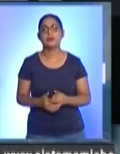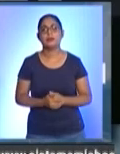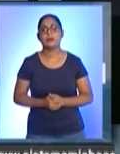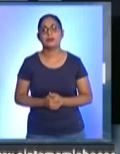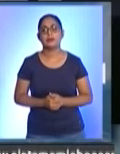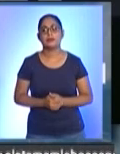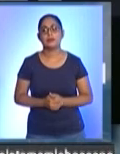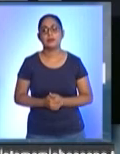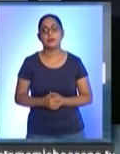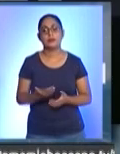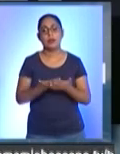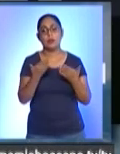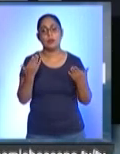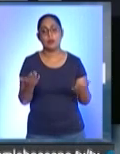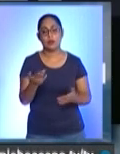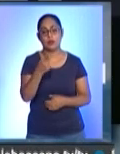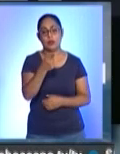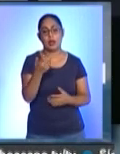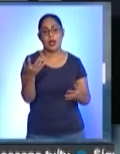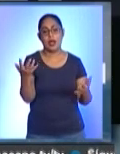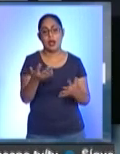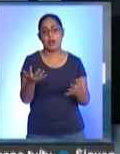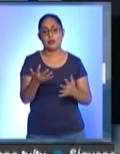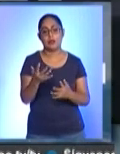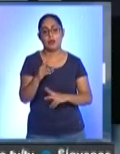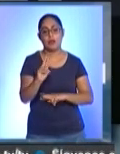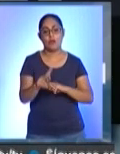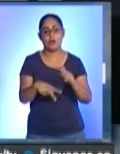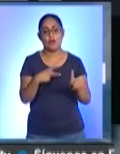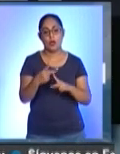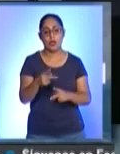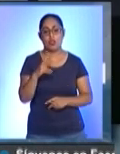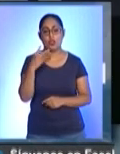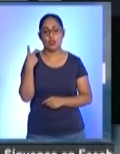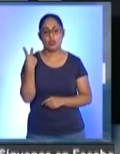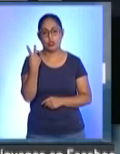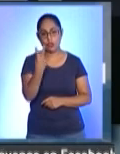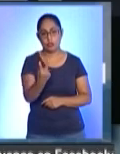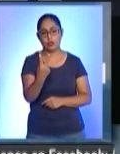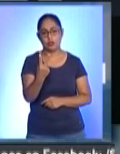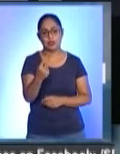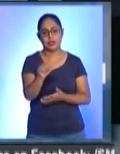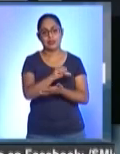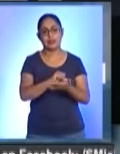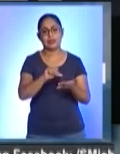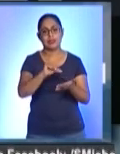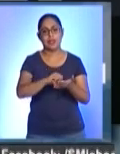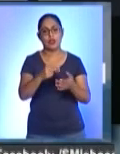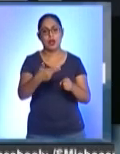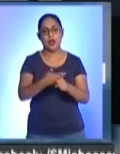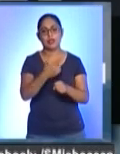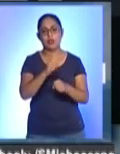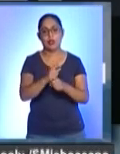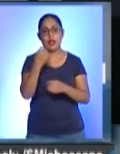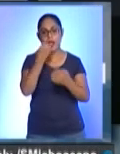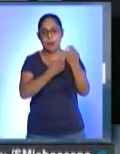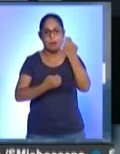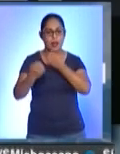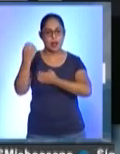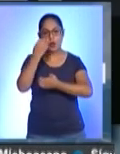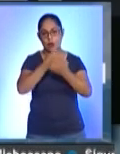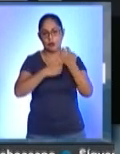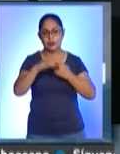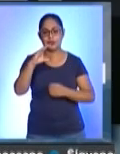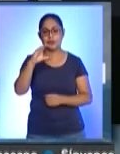El instrumento utilizado fue el examen 2 del Centro Nacional de Evaluación de la Educación Superior